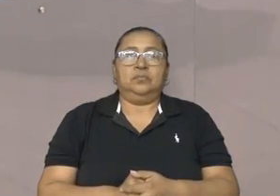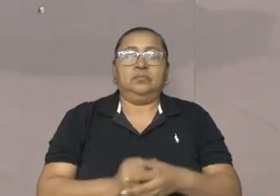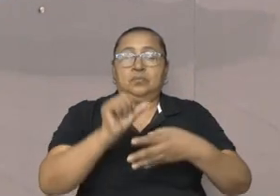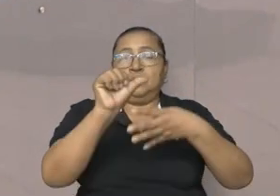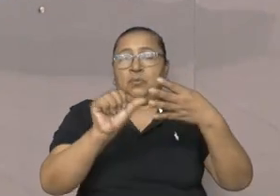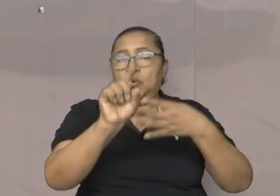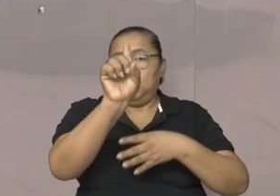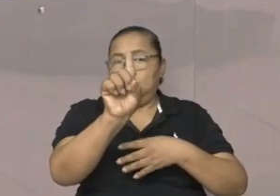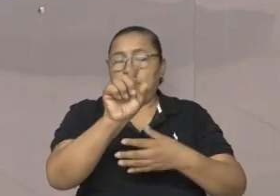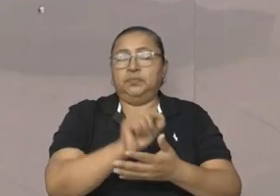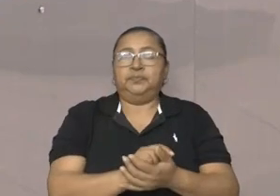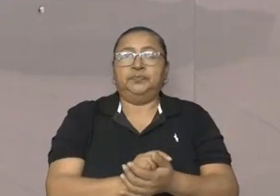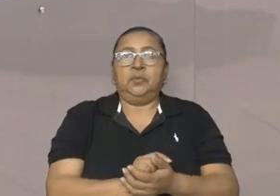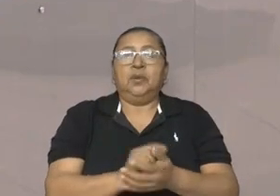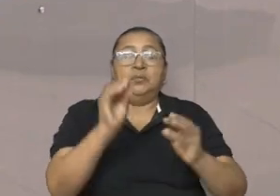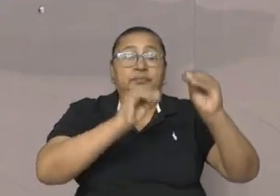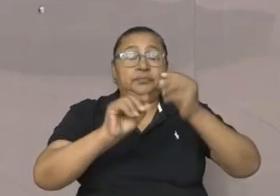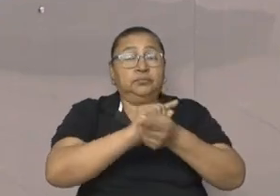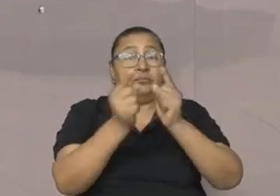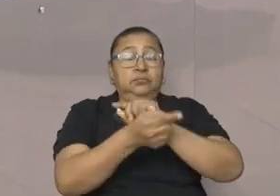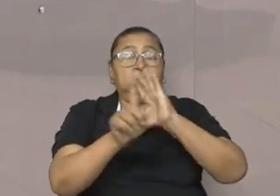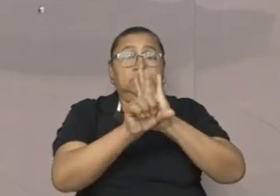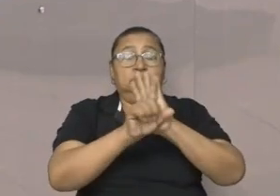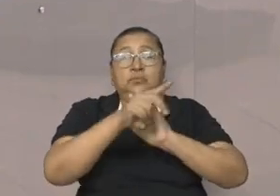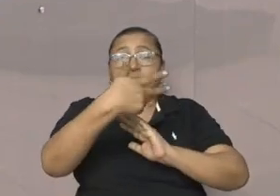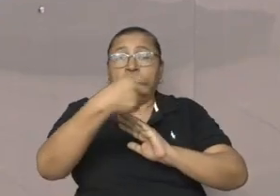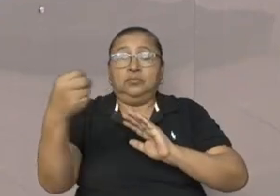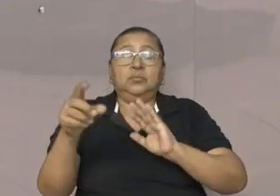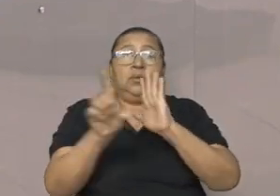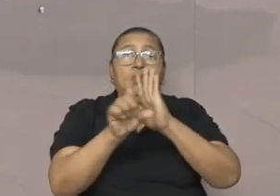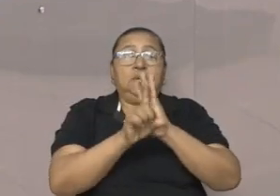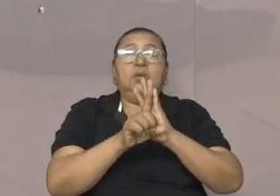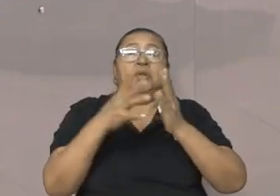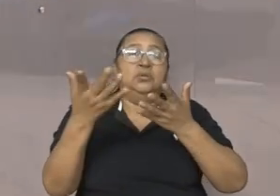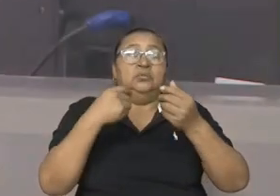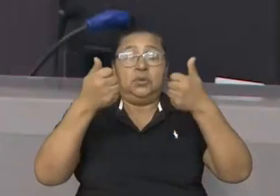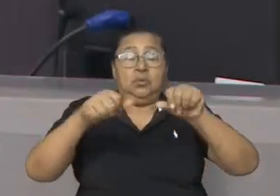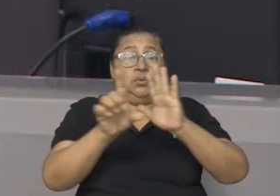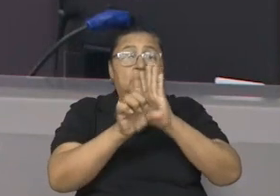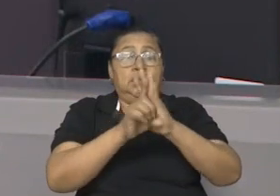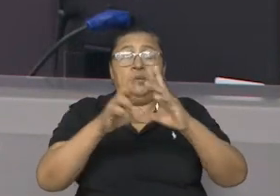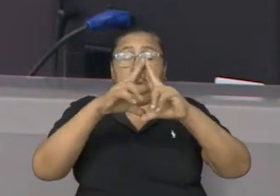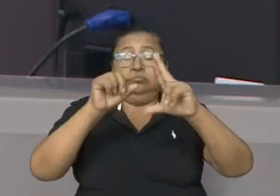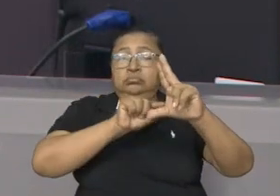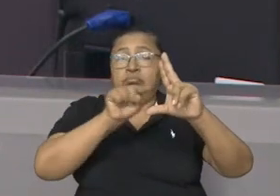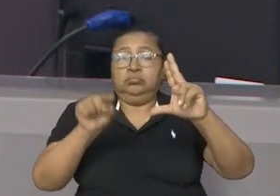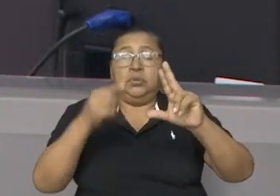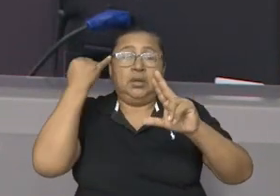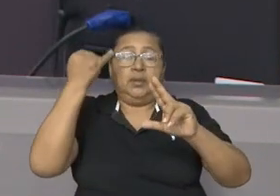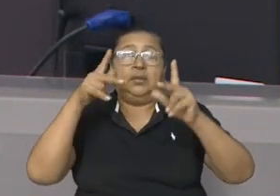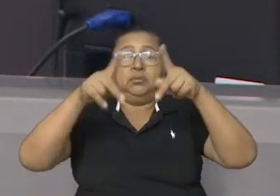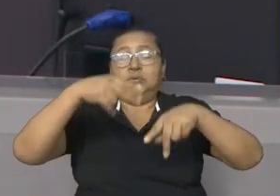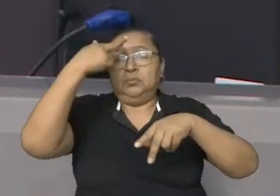Artículo primero. Reforma la ley número 800, ley del régimen jurídico del Gran Canal Interoceánico de Nicaragua, y de creación de